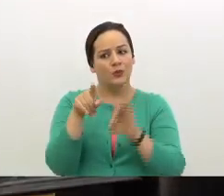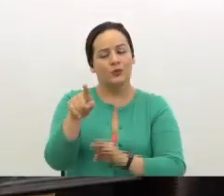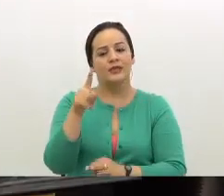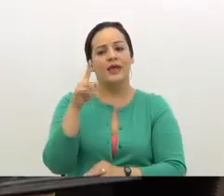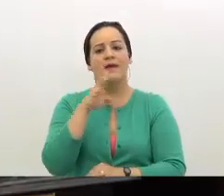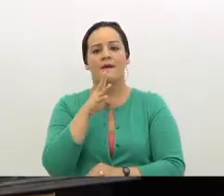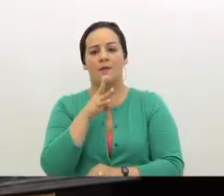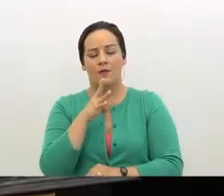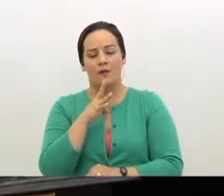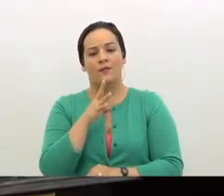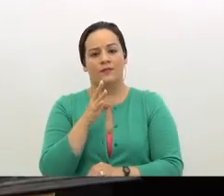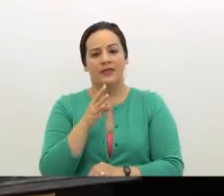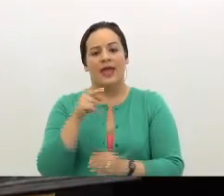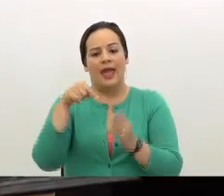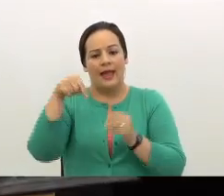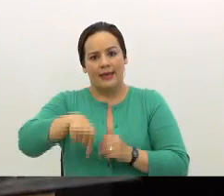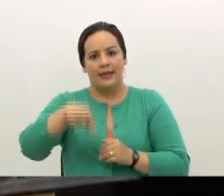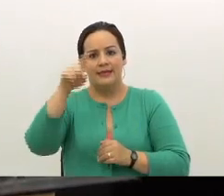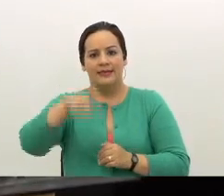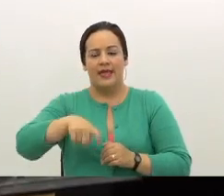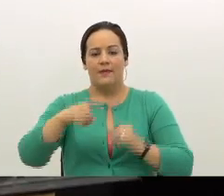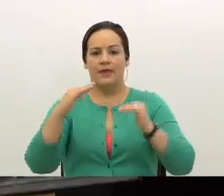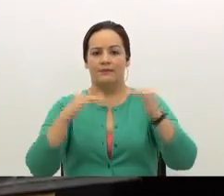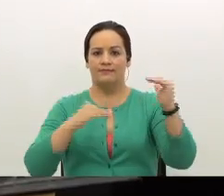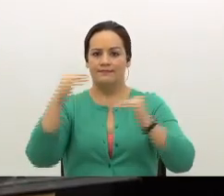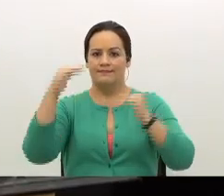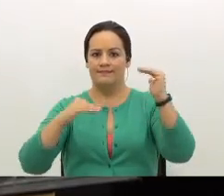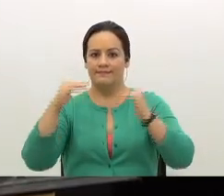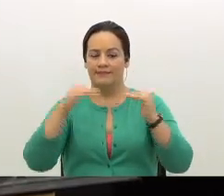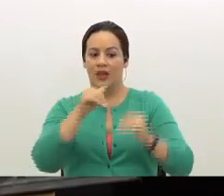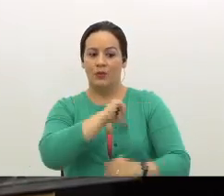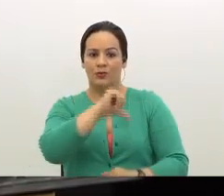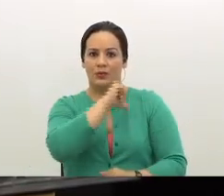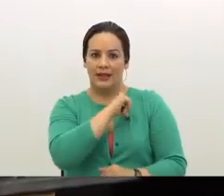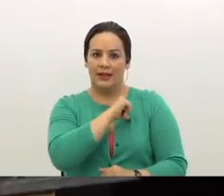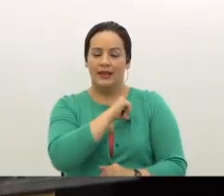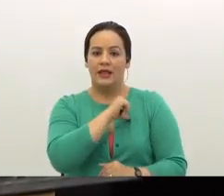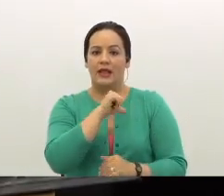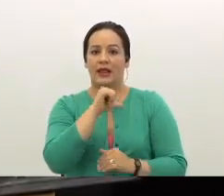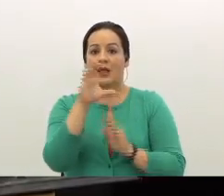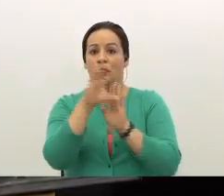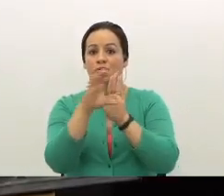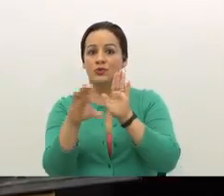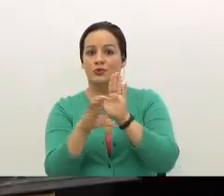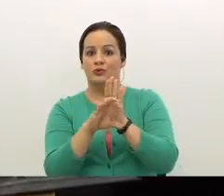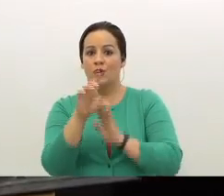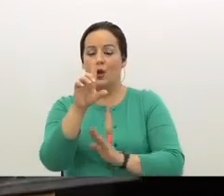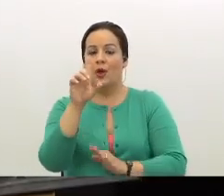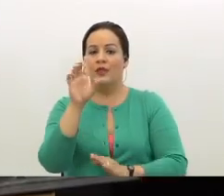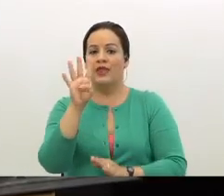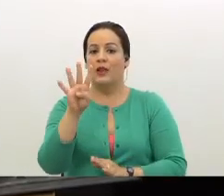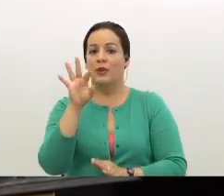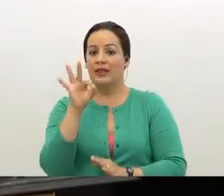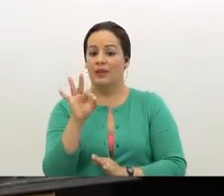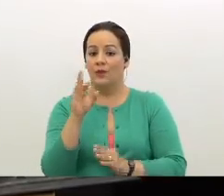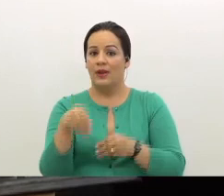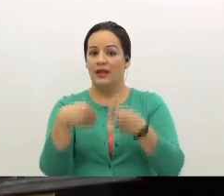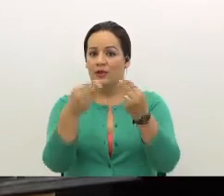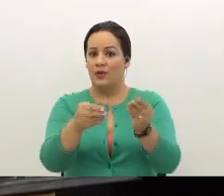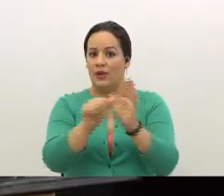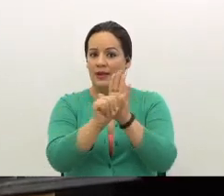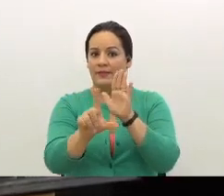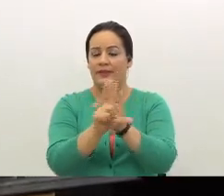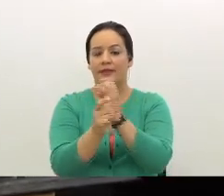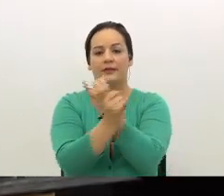Aquí debe darse un equilibrio entre la potestad que la Constitución de 1949 le dio a esta Asamblea Legislativa y en la